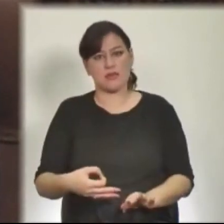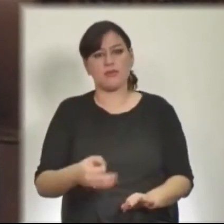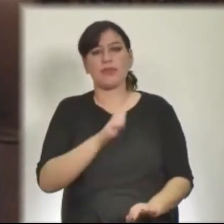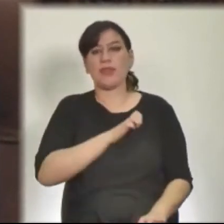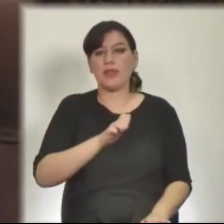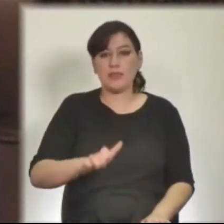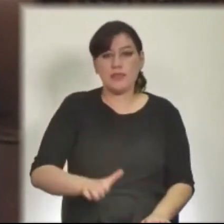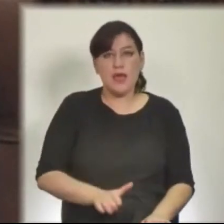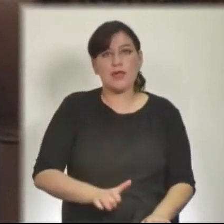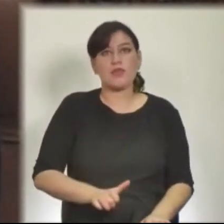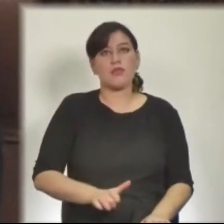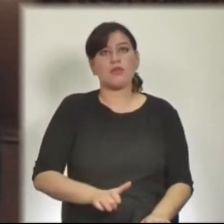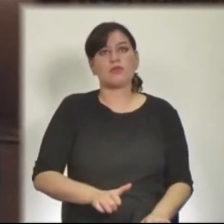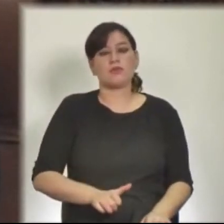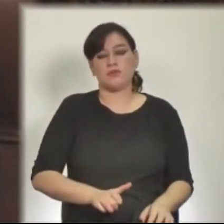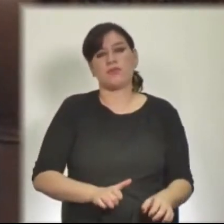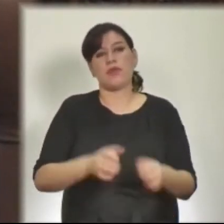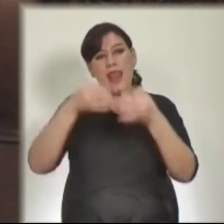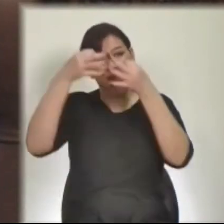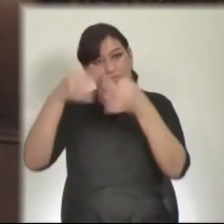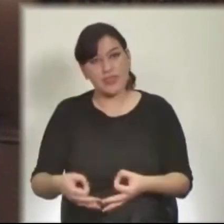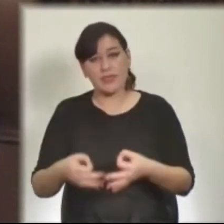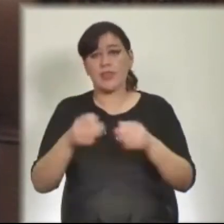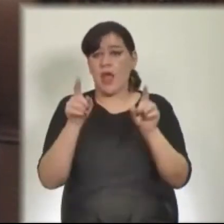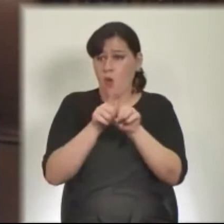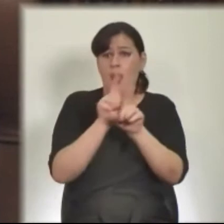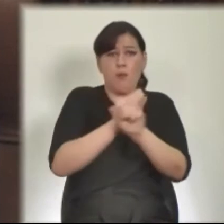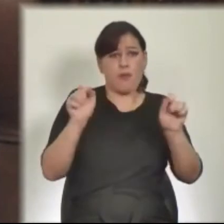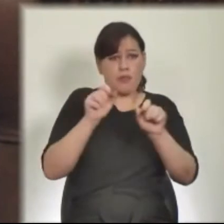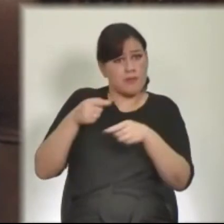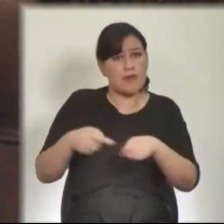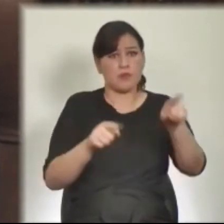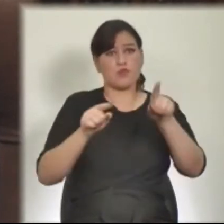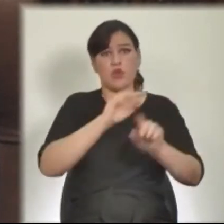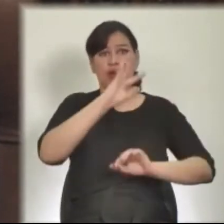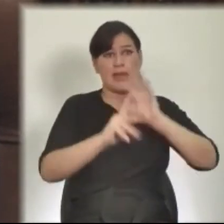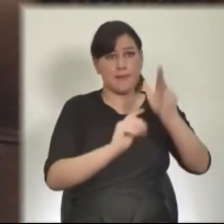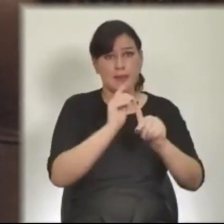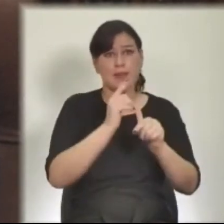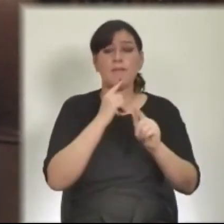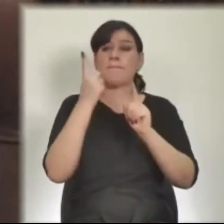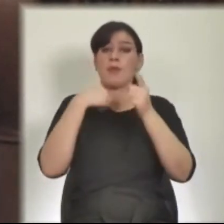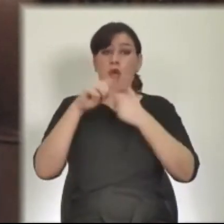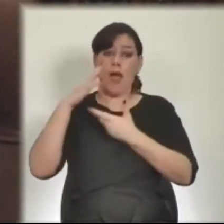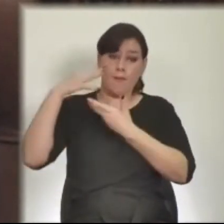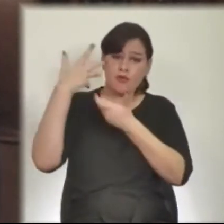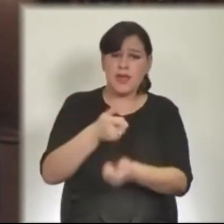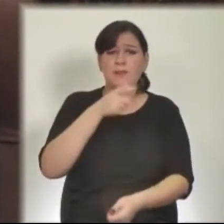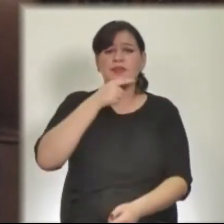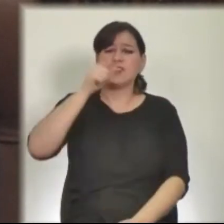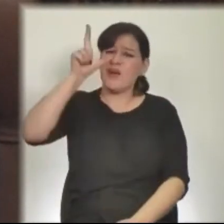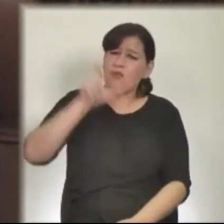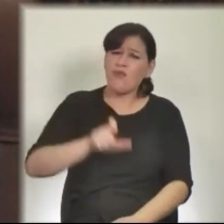reñido con la efectividad en la persecución del crimen. Respaldar a la policía, claro que sí.